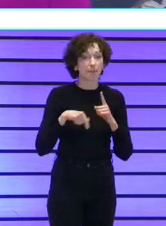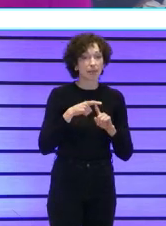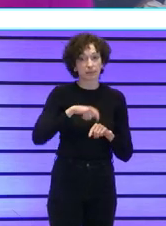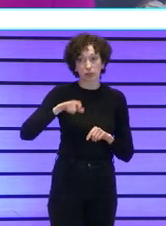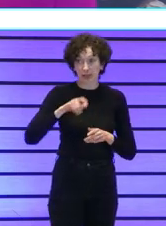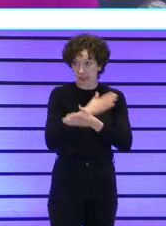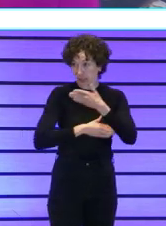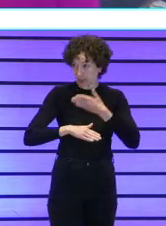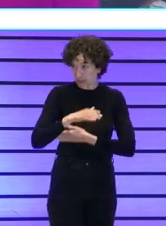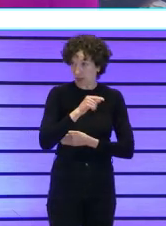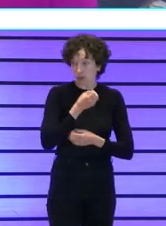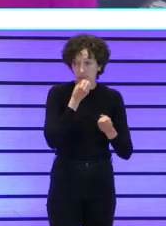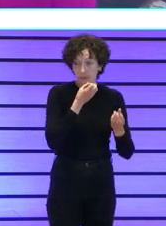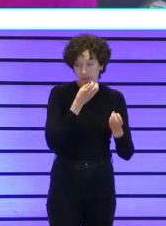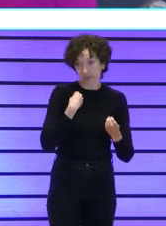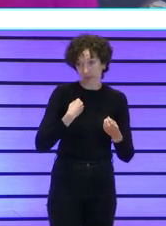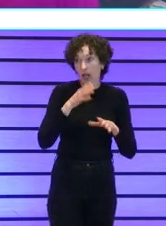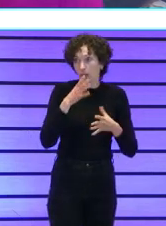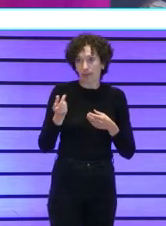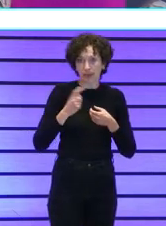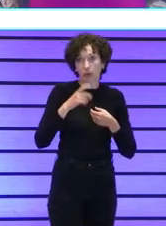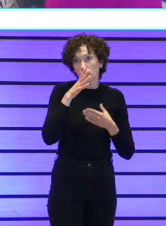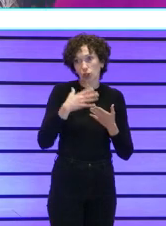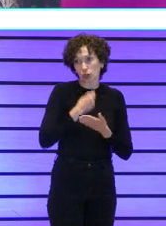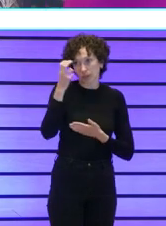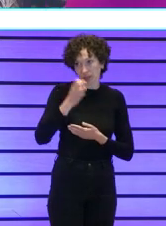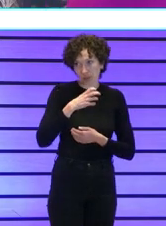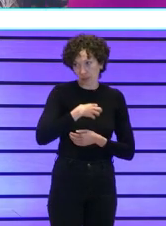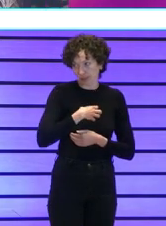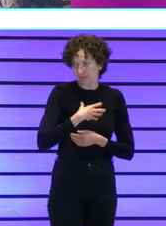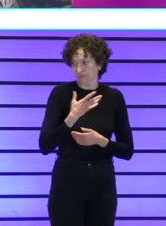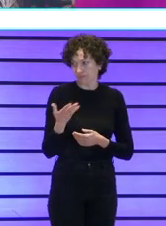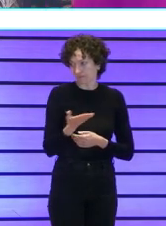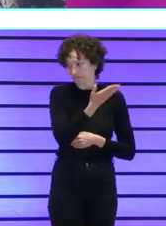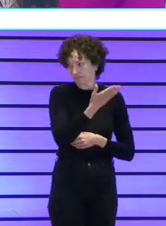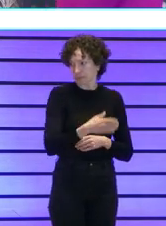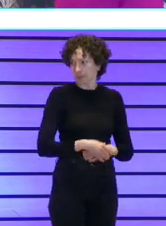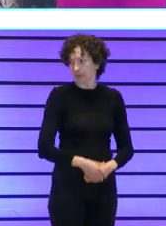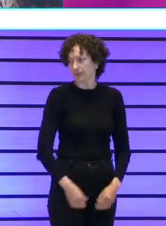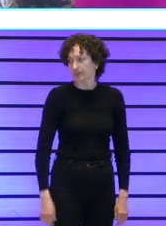personas con discapacidad que están participando porque no podían venir todos entonces aquí está